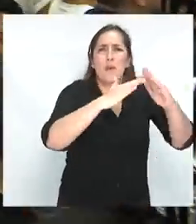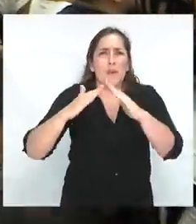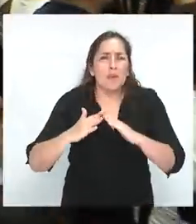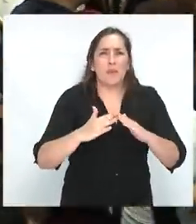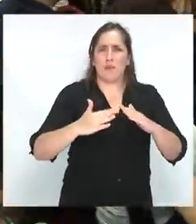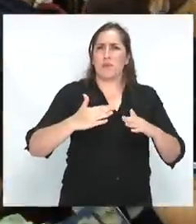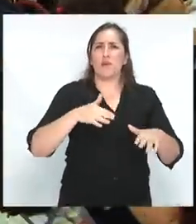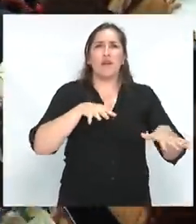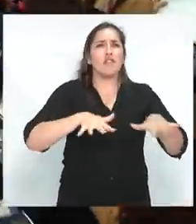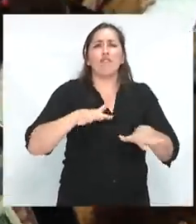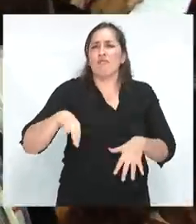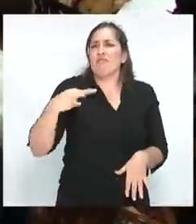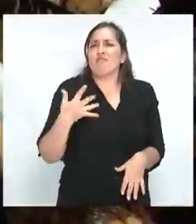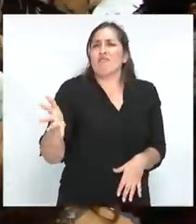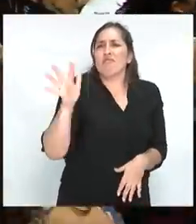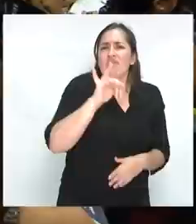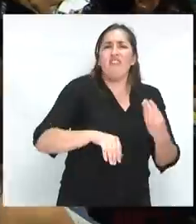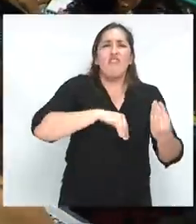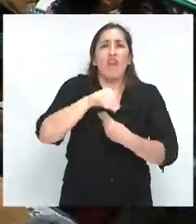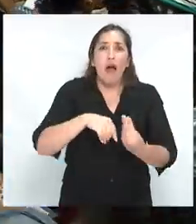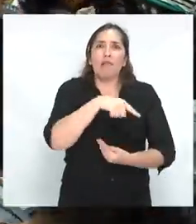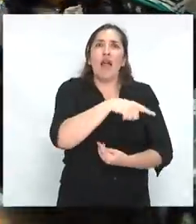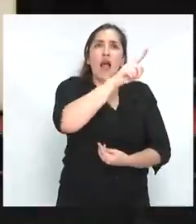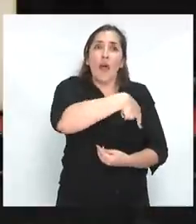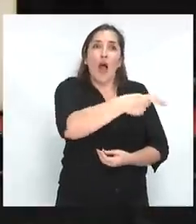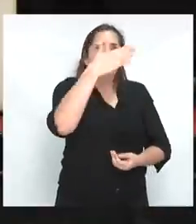en la actividad cotidiana, en la familia, etc.